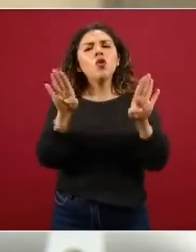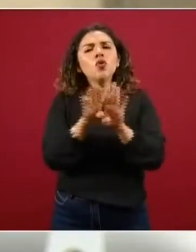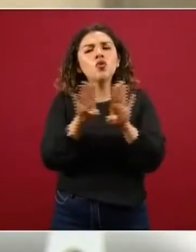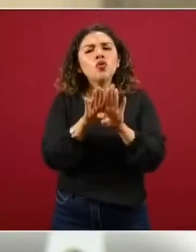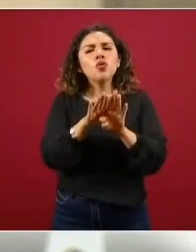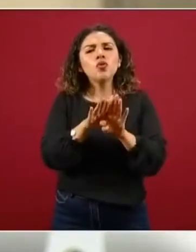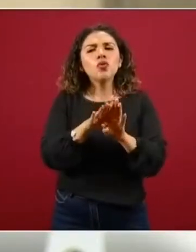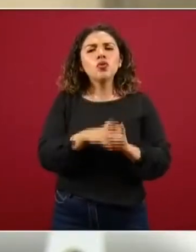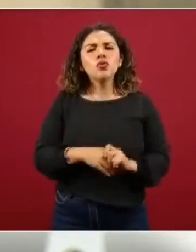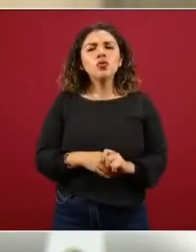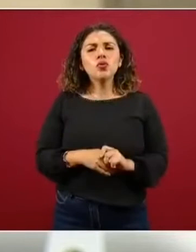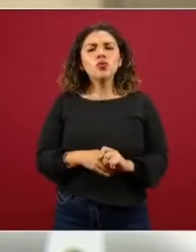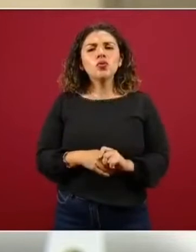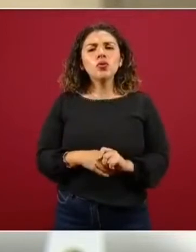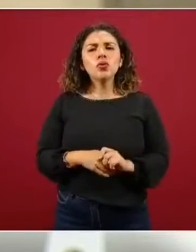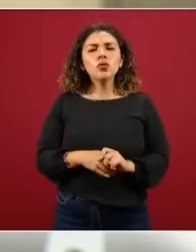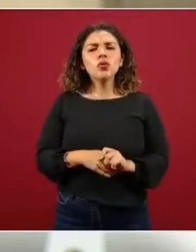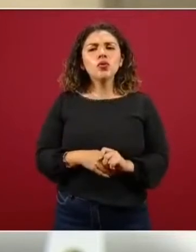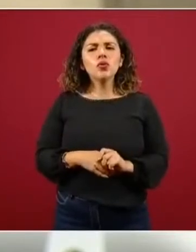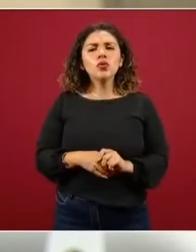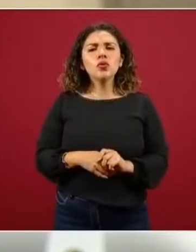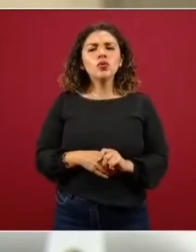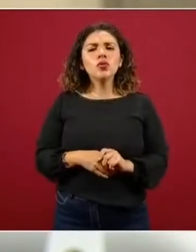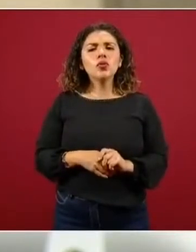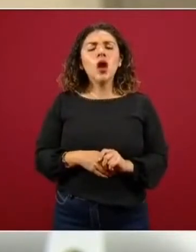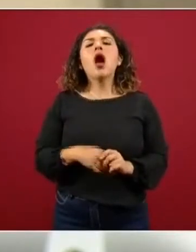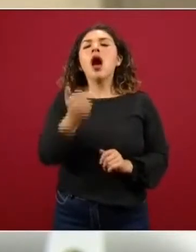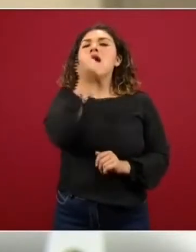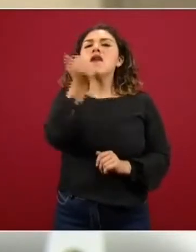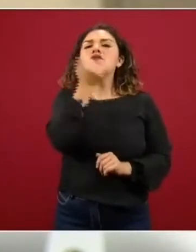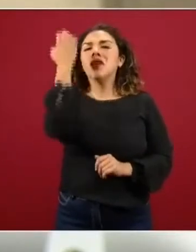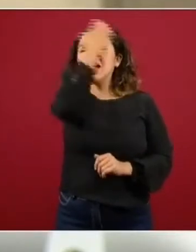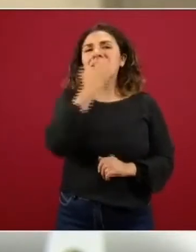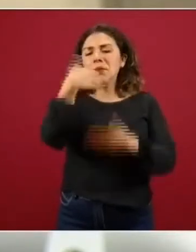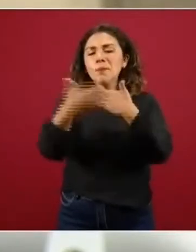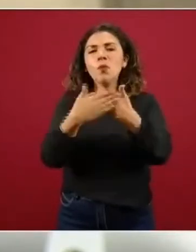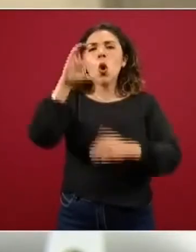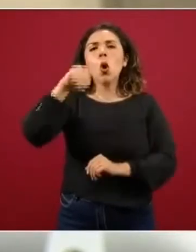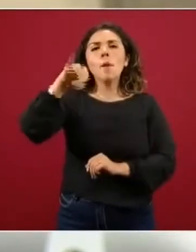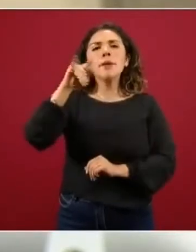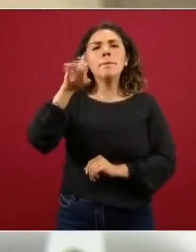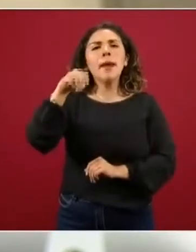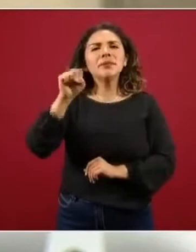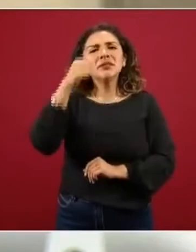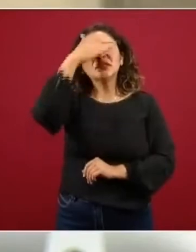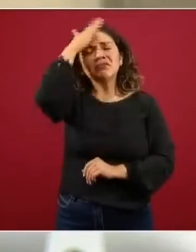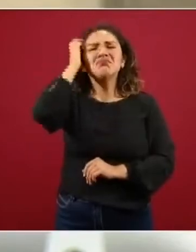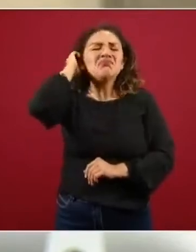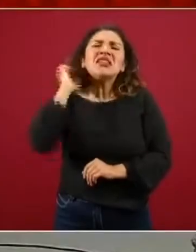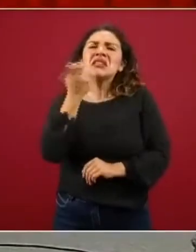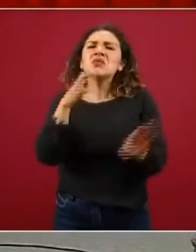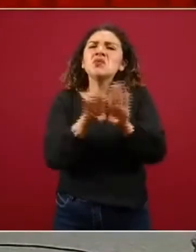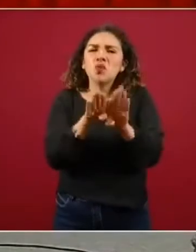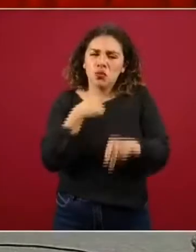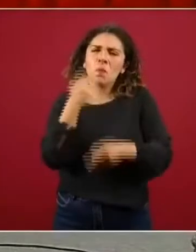situación de las instrucciones para los alumnos del Comipem los que van a realizar este proceso entonces esas serían mis dos